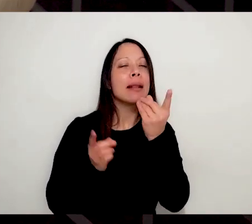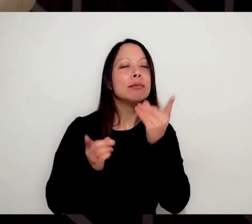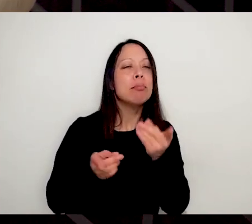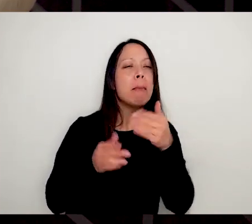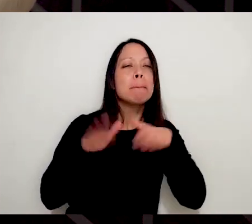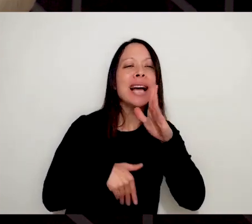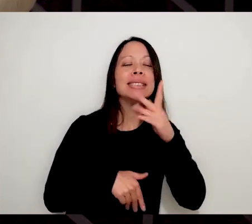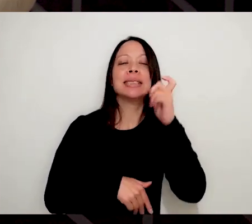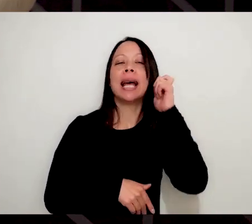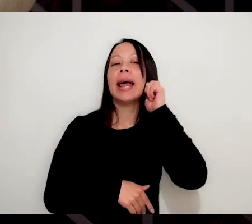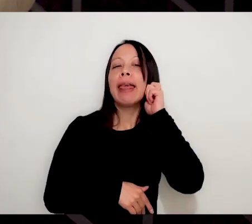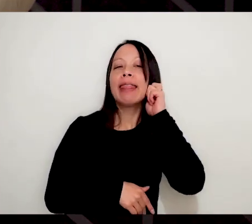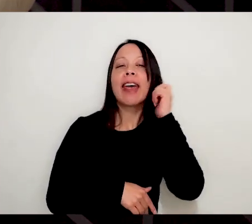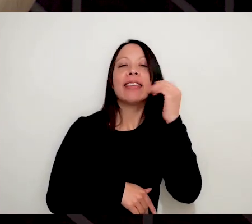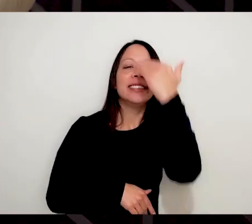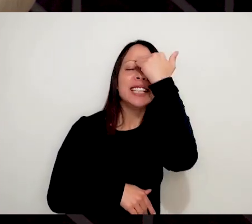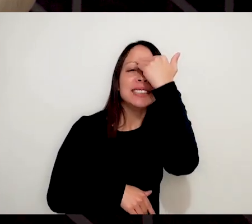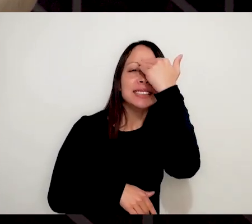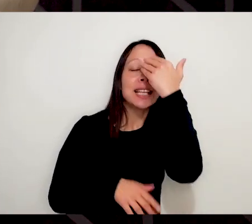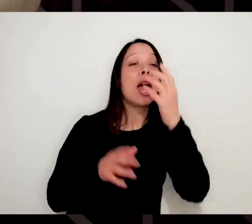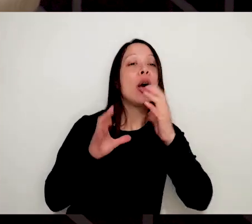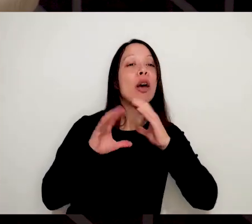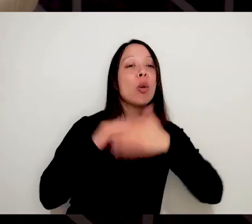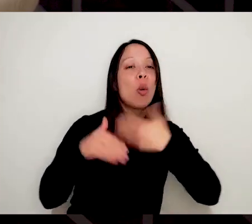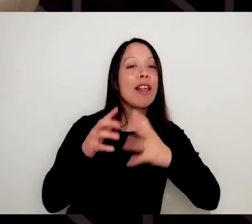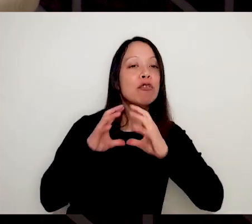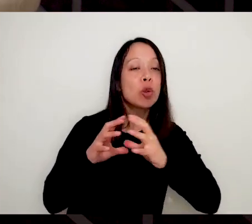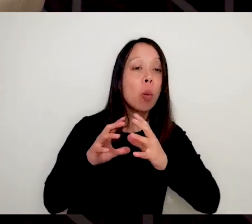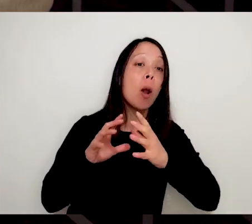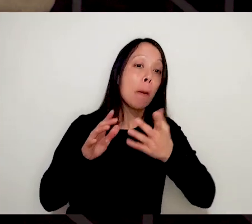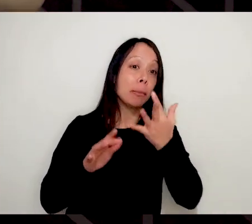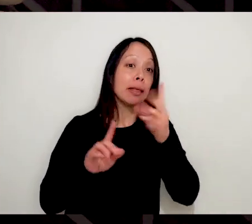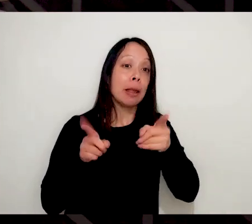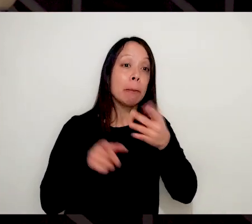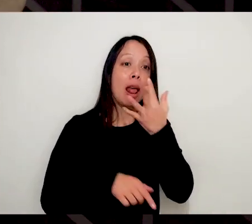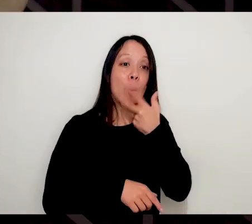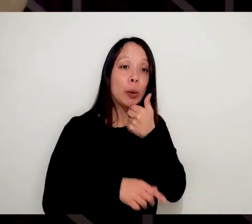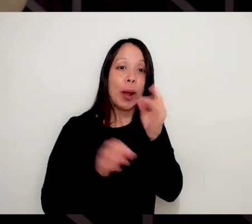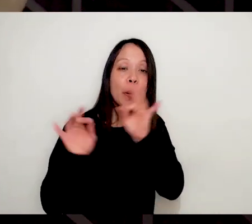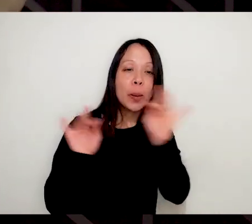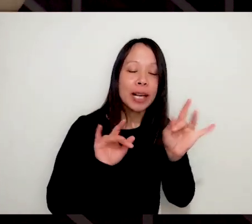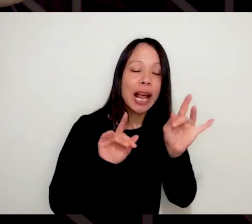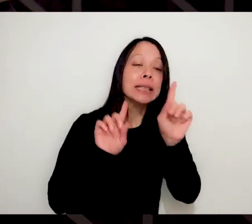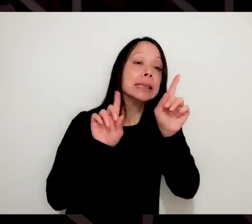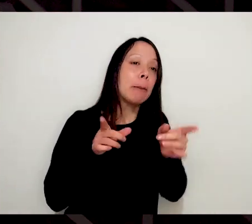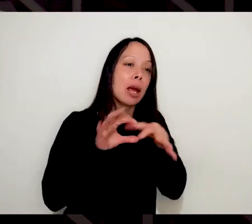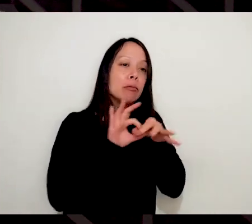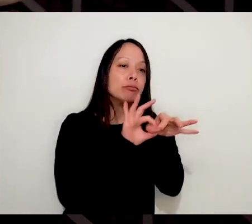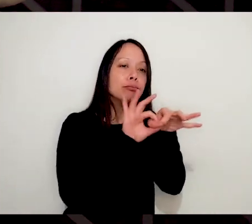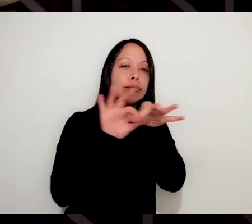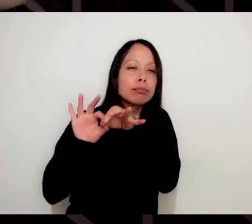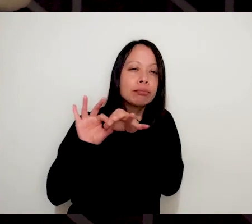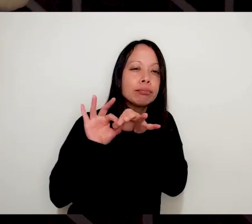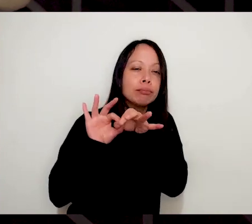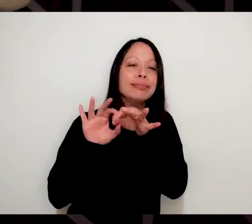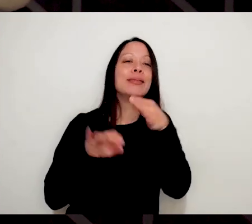15 años, por ahí. Que jugaban al fútbol, pero les gustaba bailar. Hacían coreografías. Y a su vez, todo esto tenía que